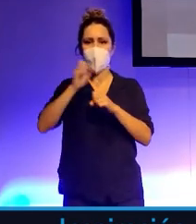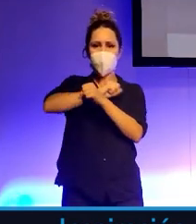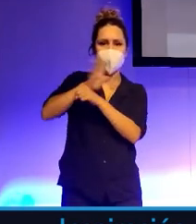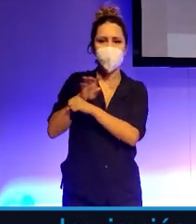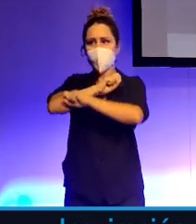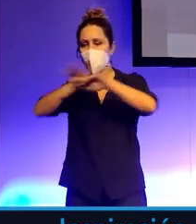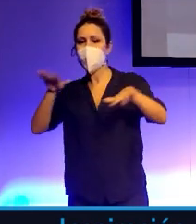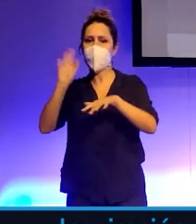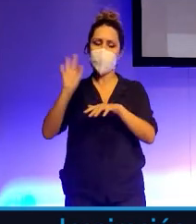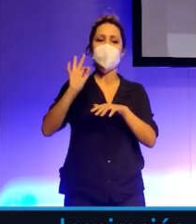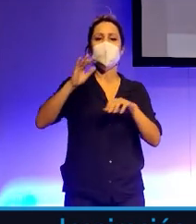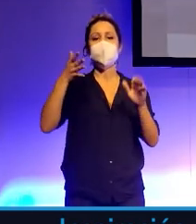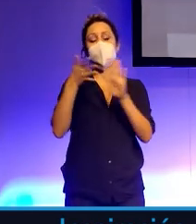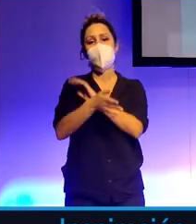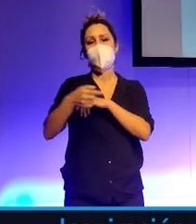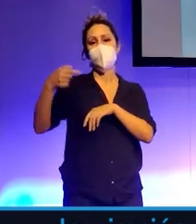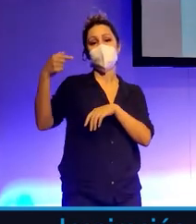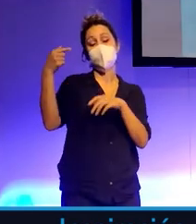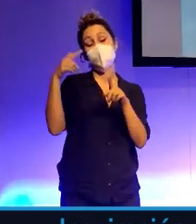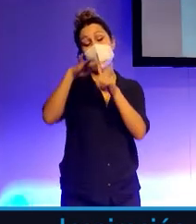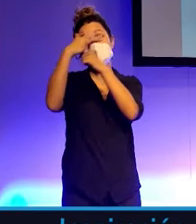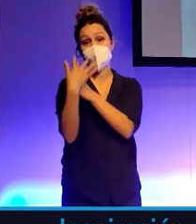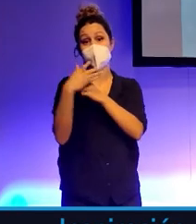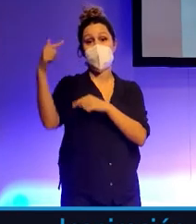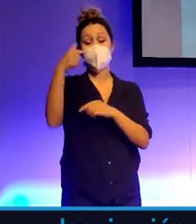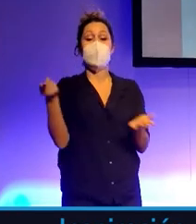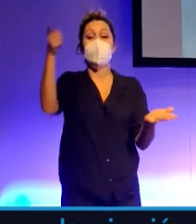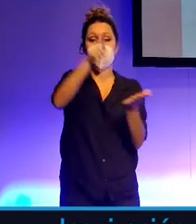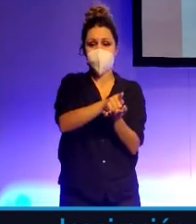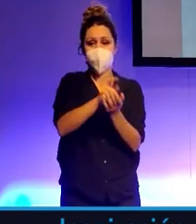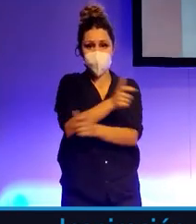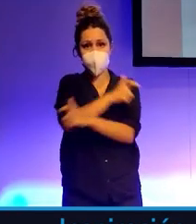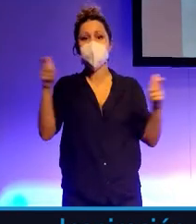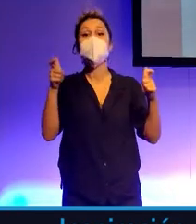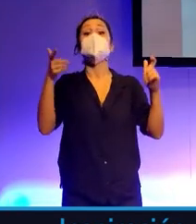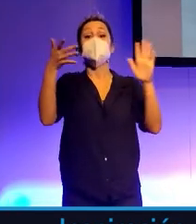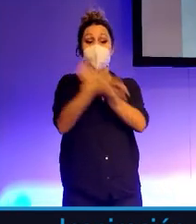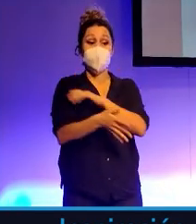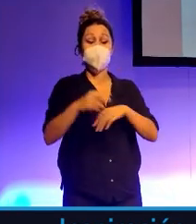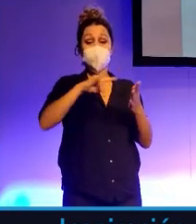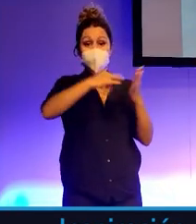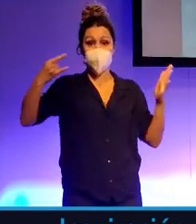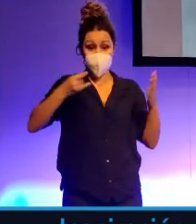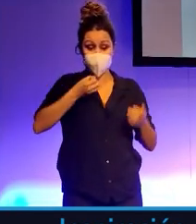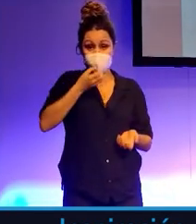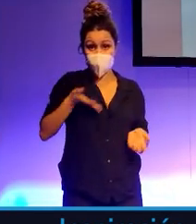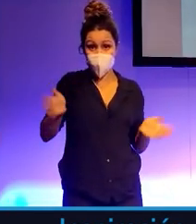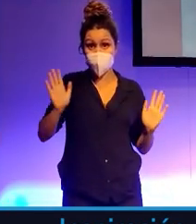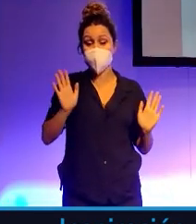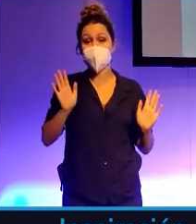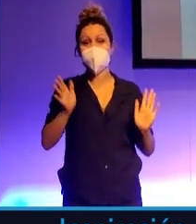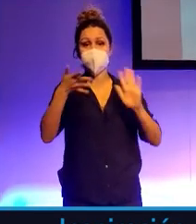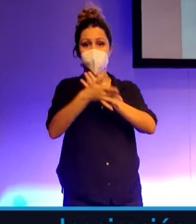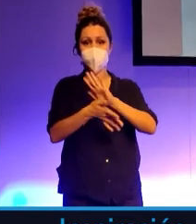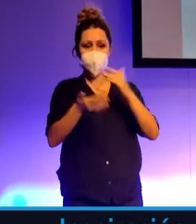decimonovena ola, etcétera, etcétera, etcétera. Entonces, ¿está bien la tecnología? Está muy bien. ¿Está muy bien